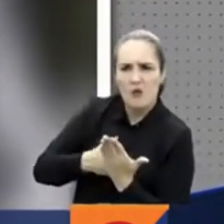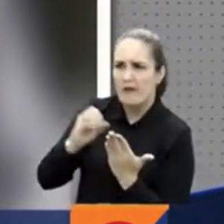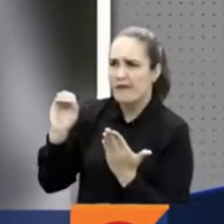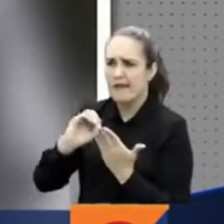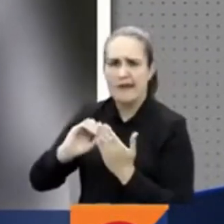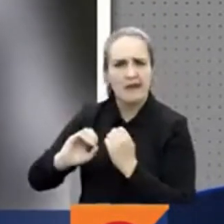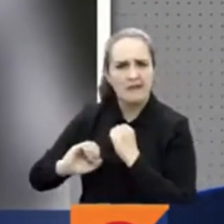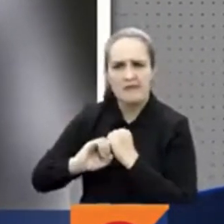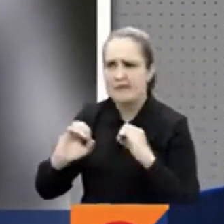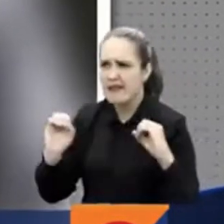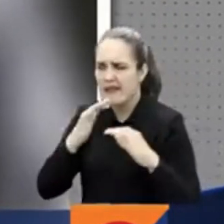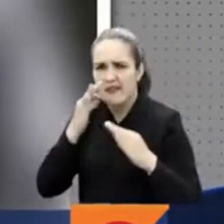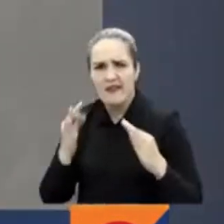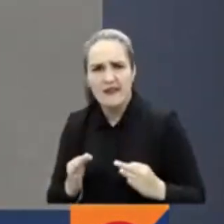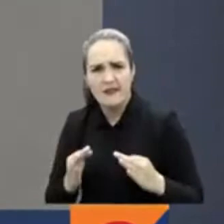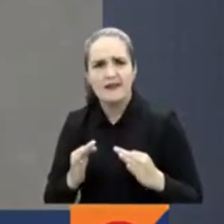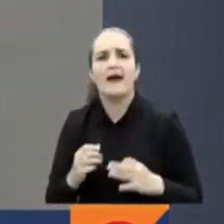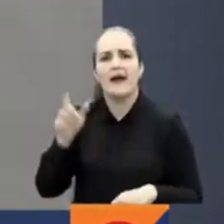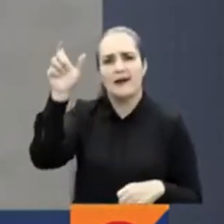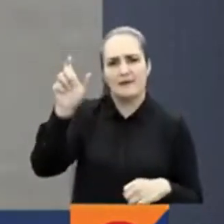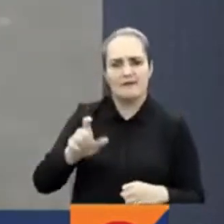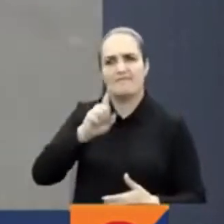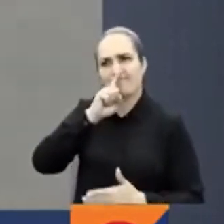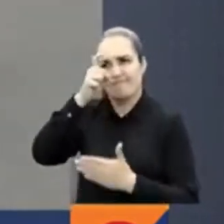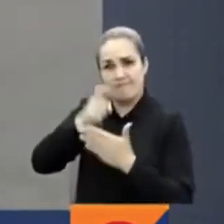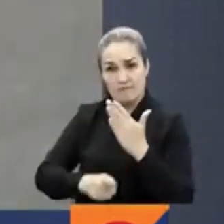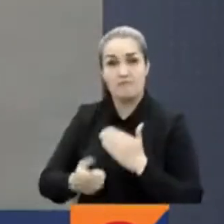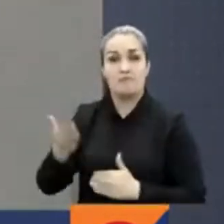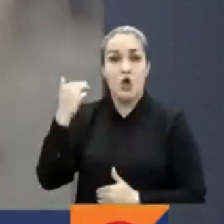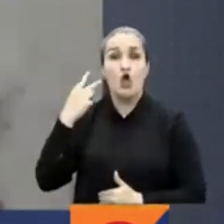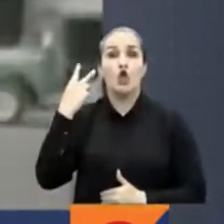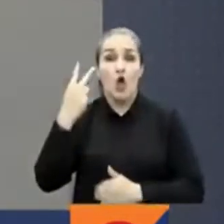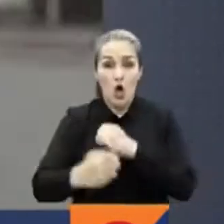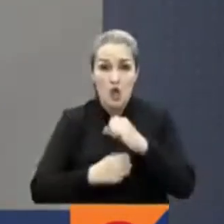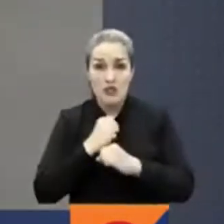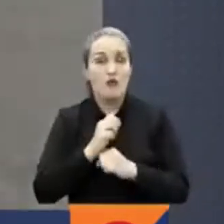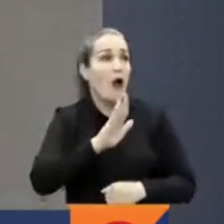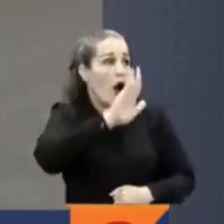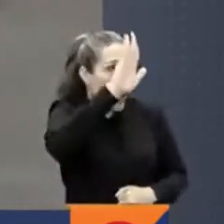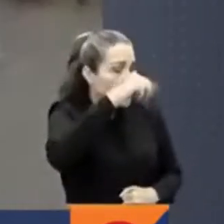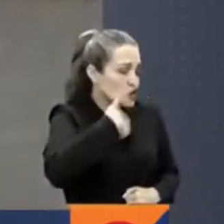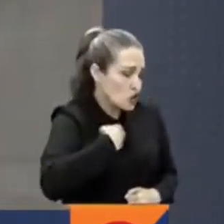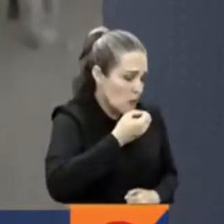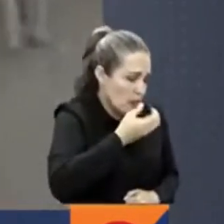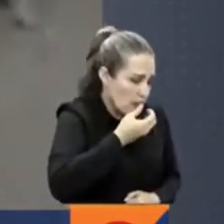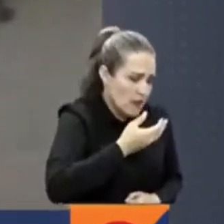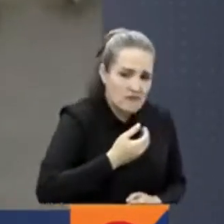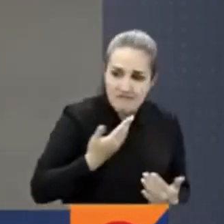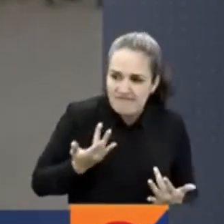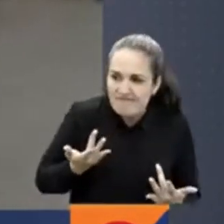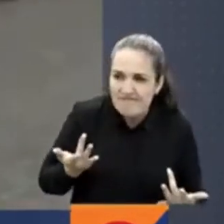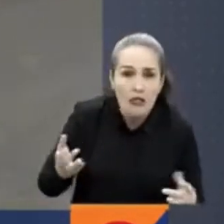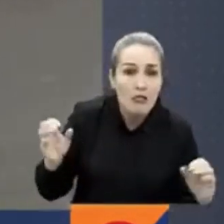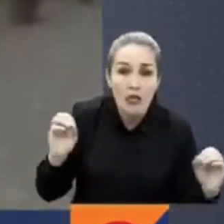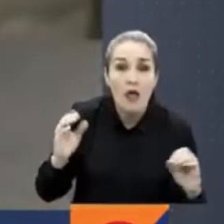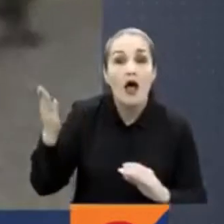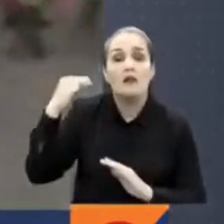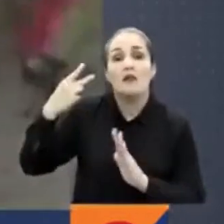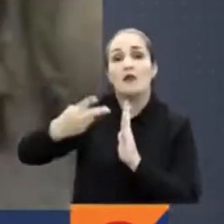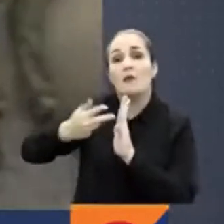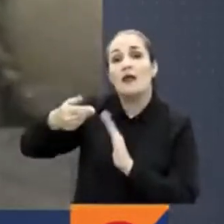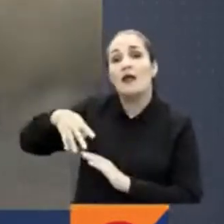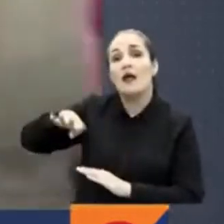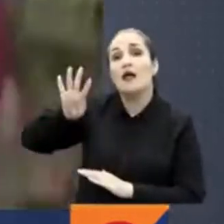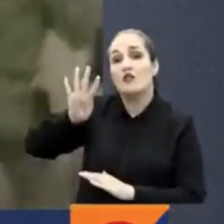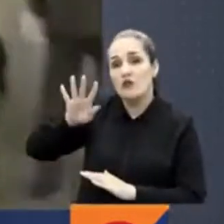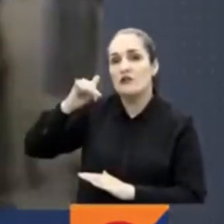aporte a la verdad luego de dos años de haberse sometido a la JEP. Arias había sido condenado en 2014 por la desaparición